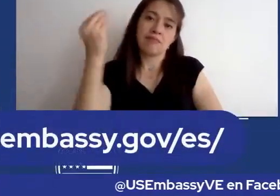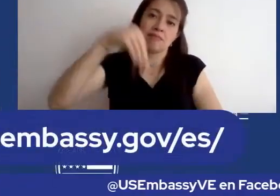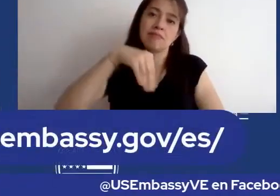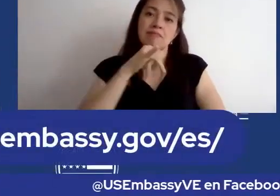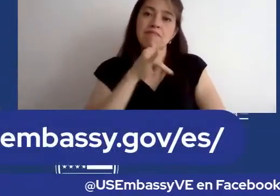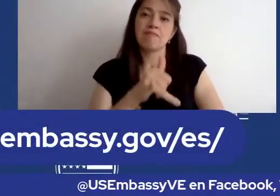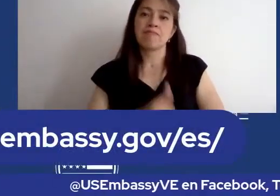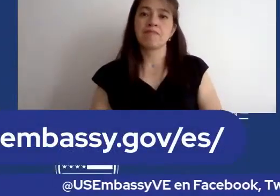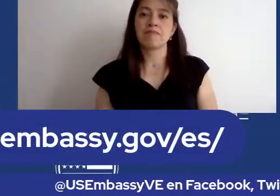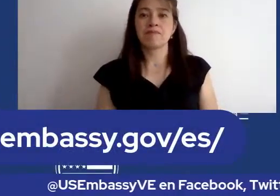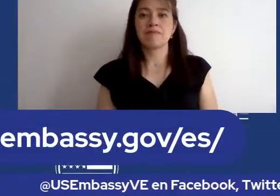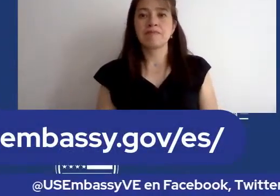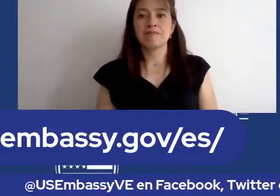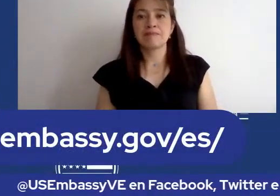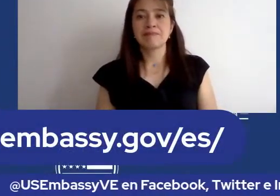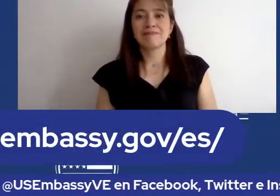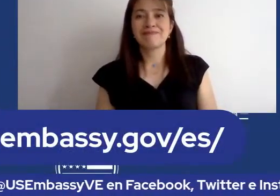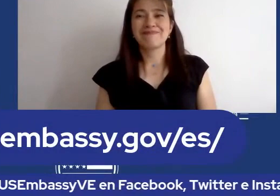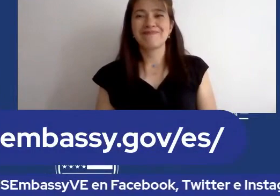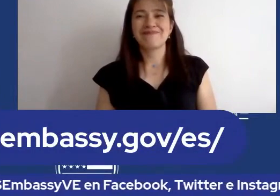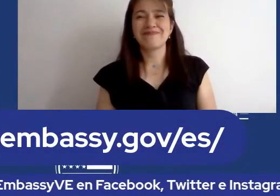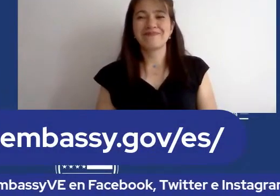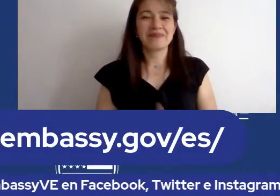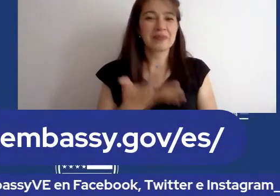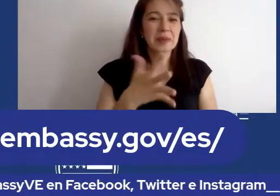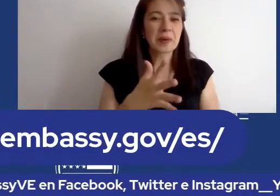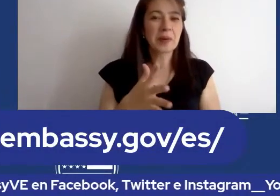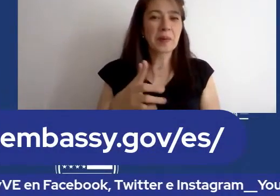Una sopa alfabeta. Sí.